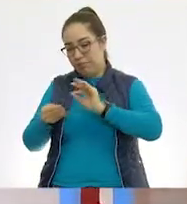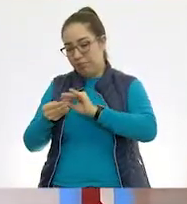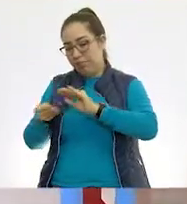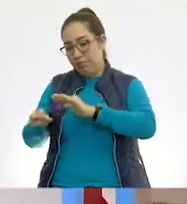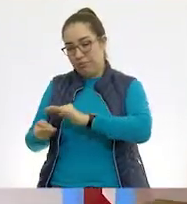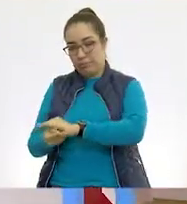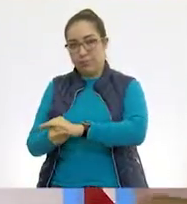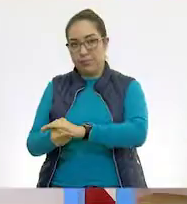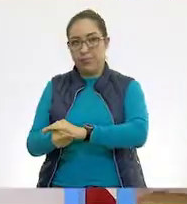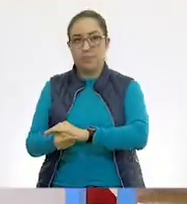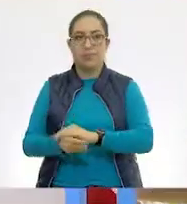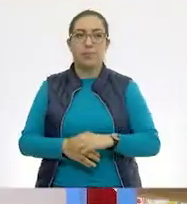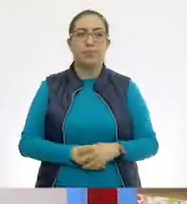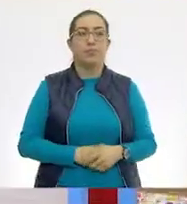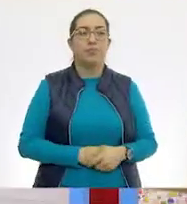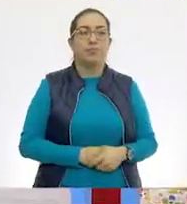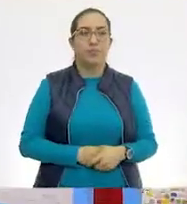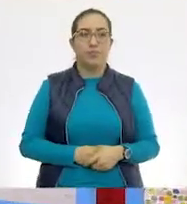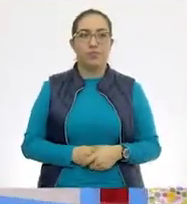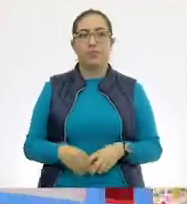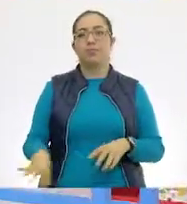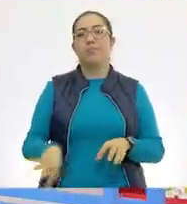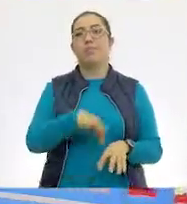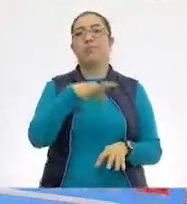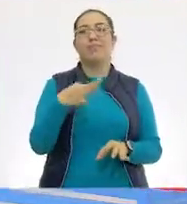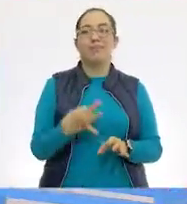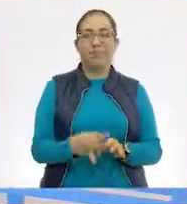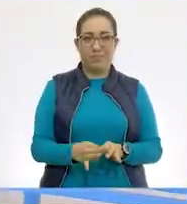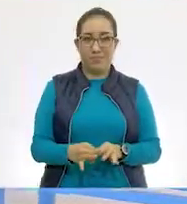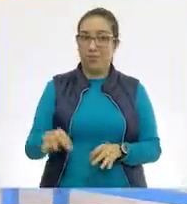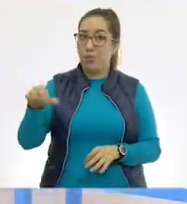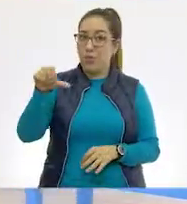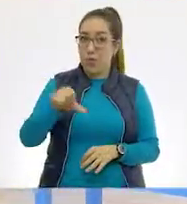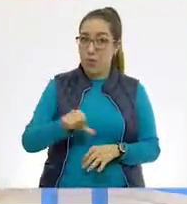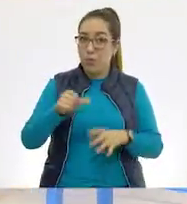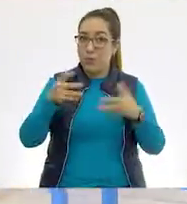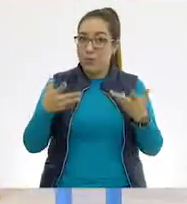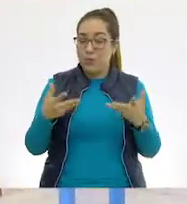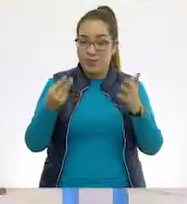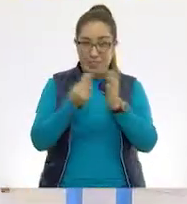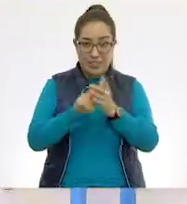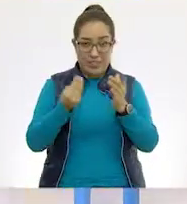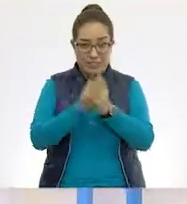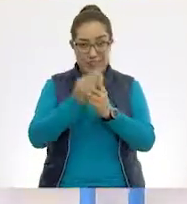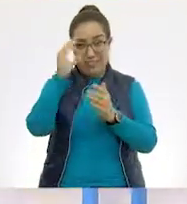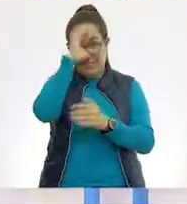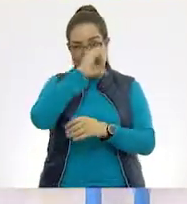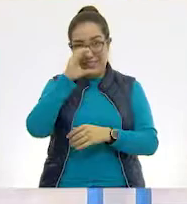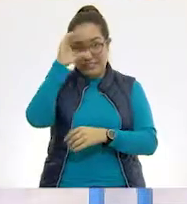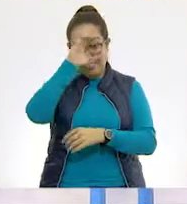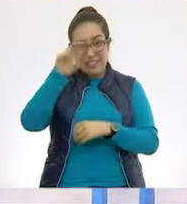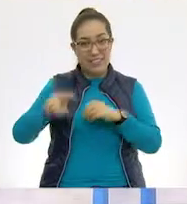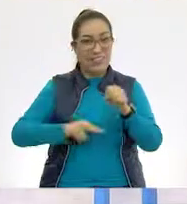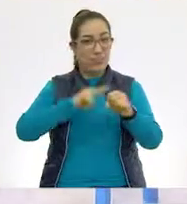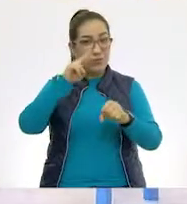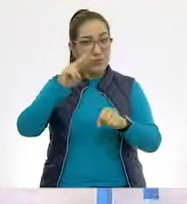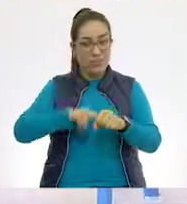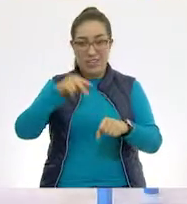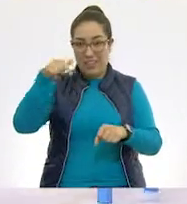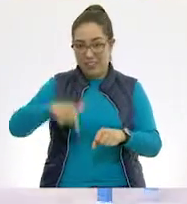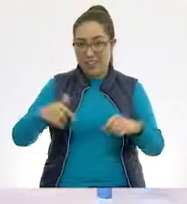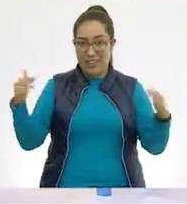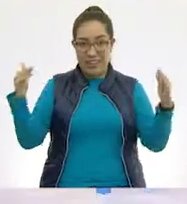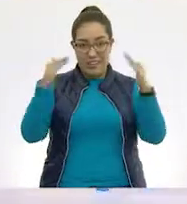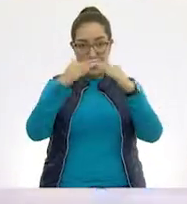así lo metemos en la bolsa y ya quedó. Hoy vamos a tener la clase de ciencias naturales aquí en Aprenden Casa